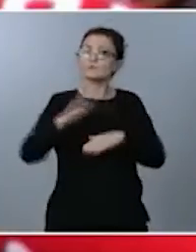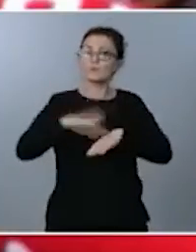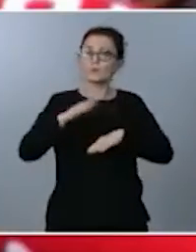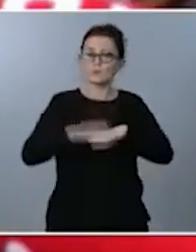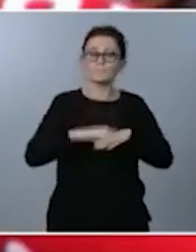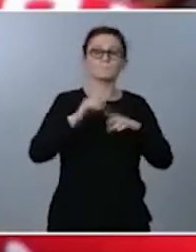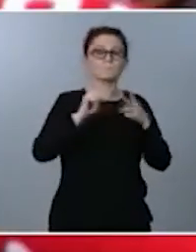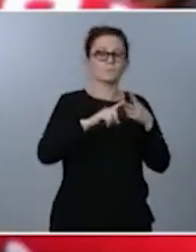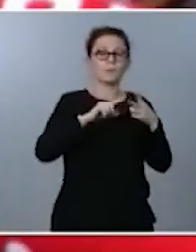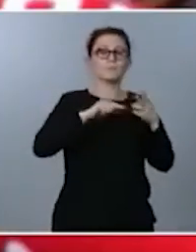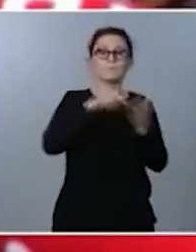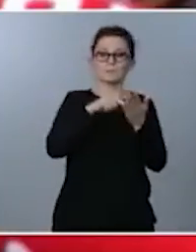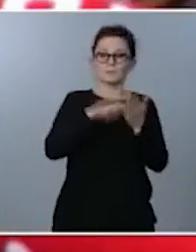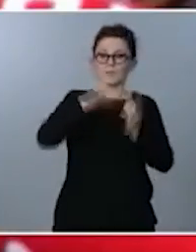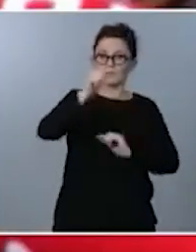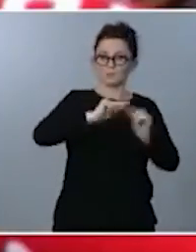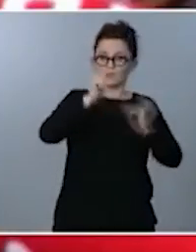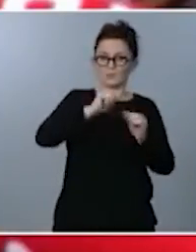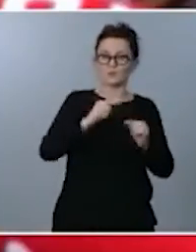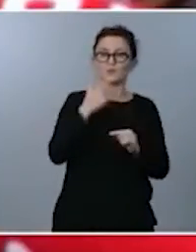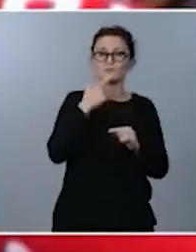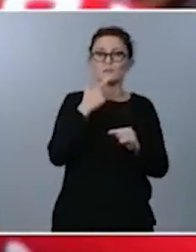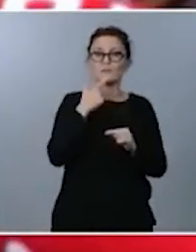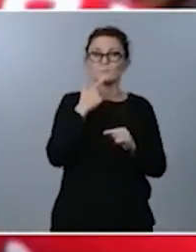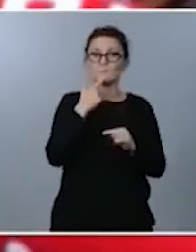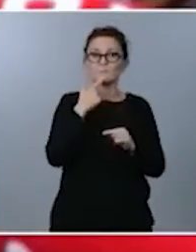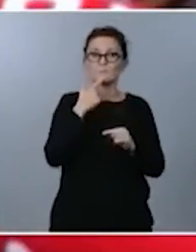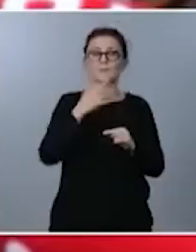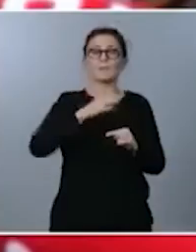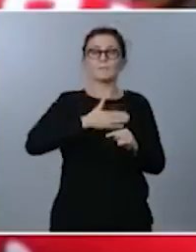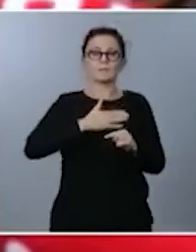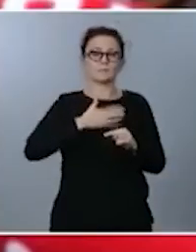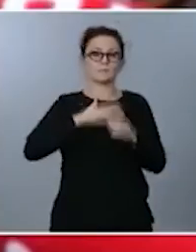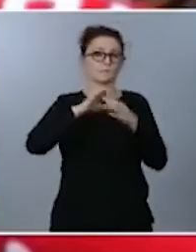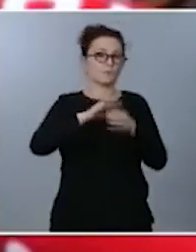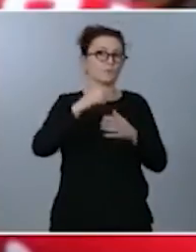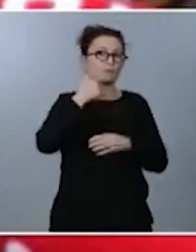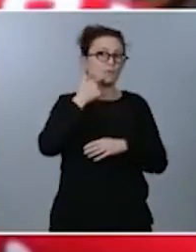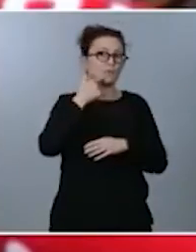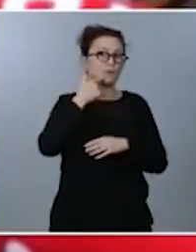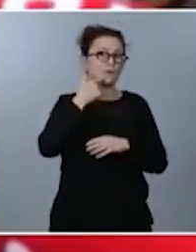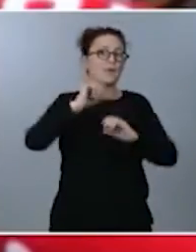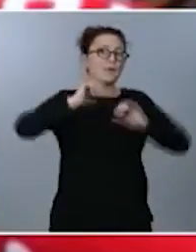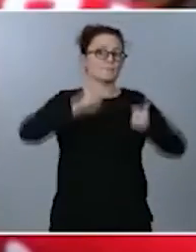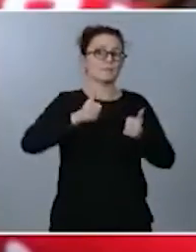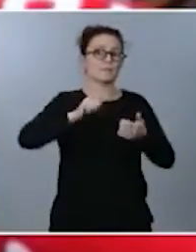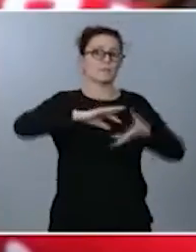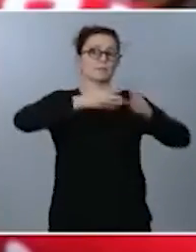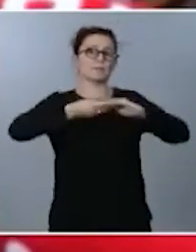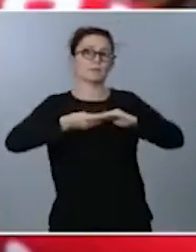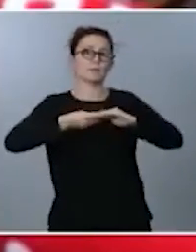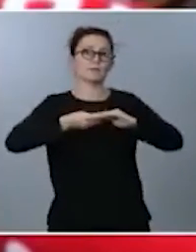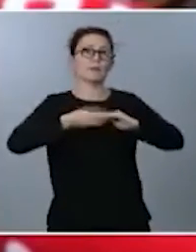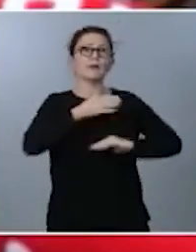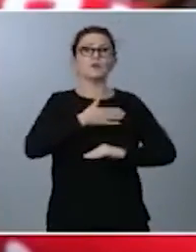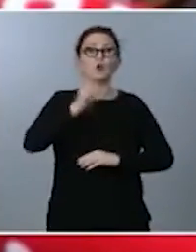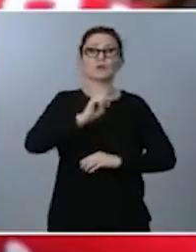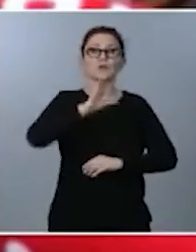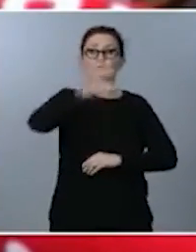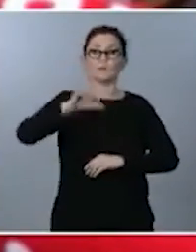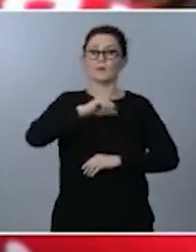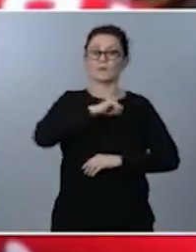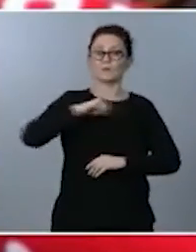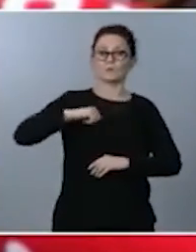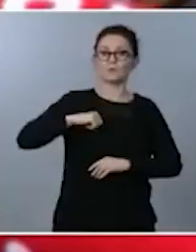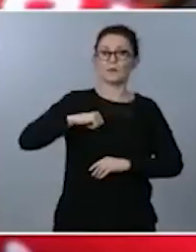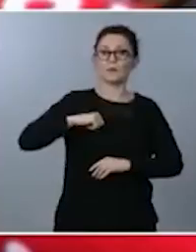patrimonio. La intención del Gobierno es, cuando hagan esa armonización, que no haya ninguna comunidad sin impuesto de patrimonio. Y